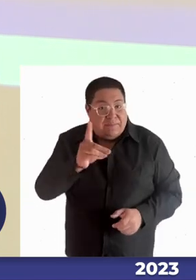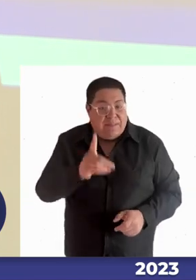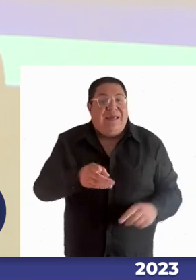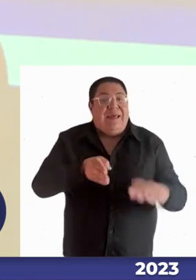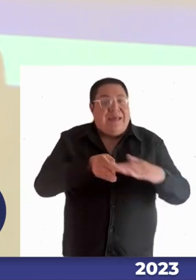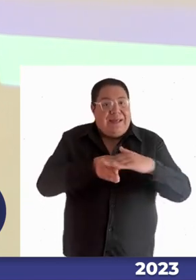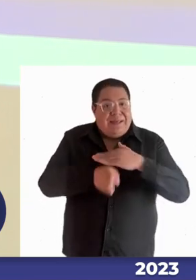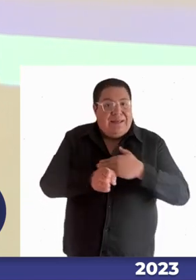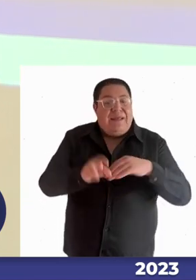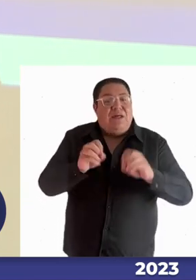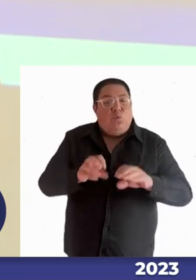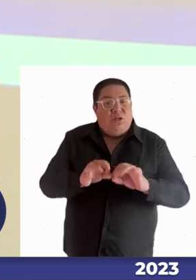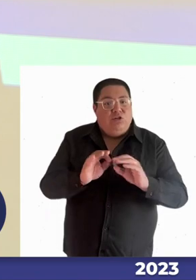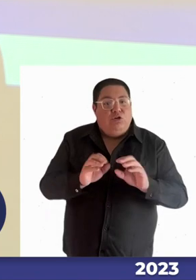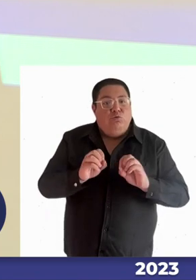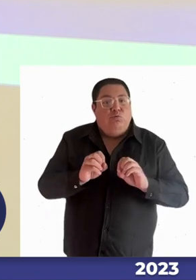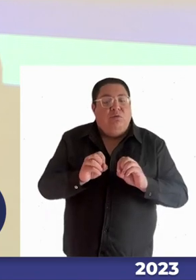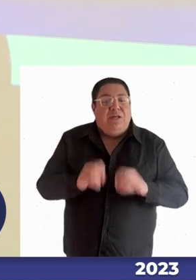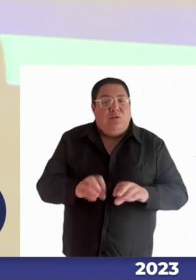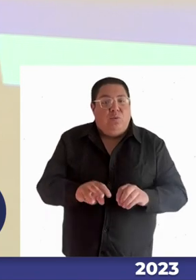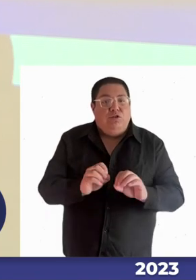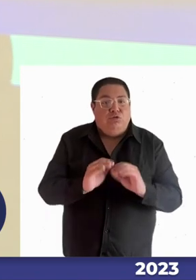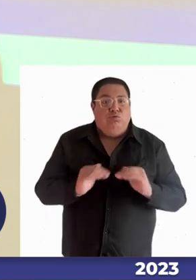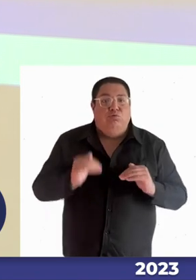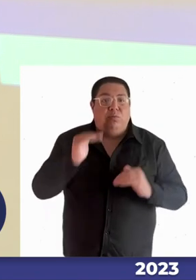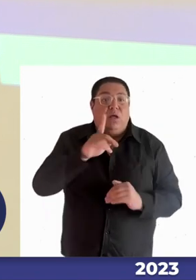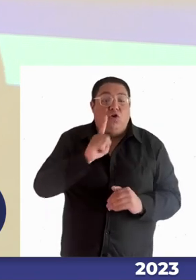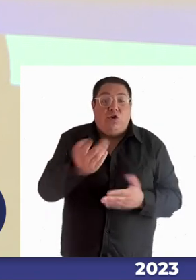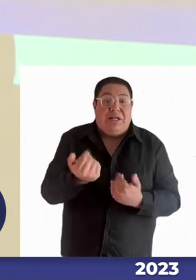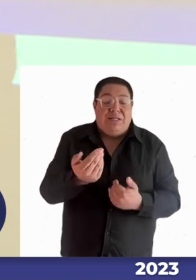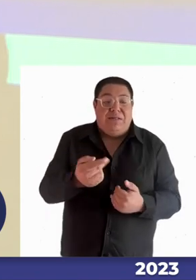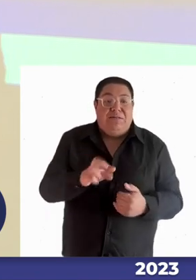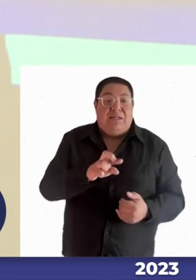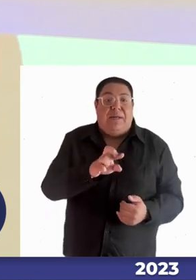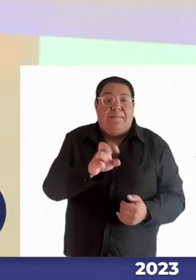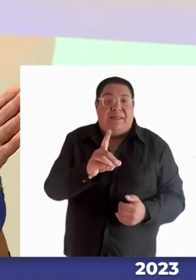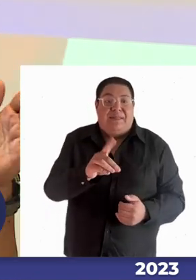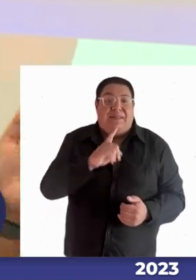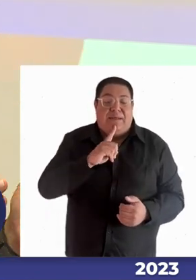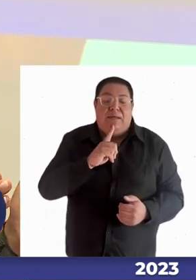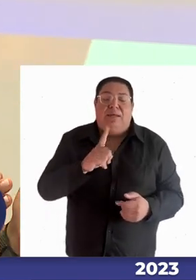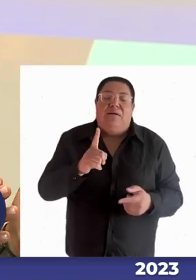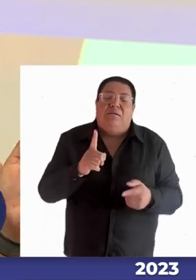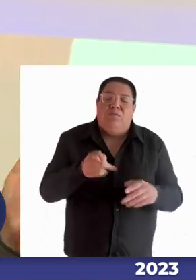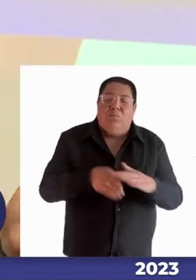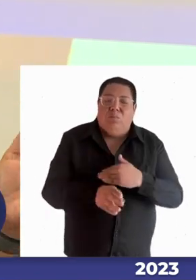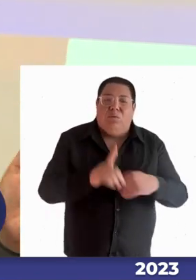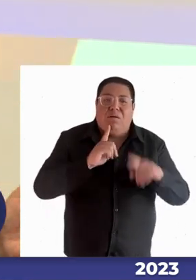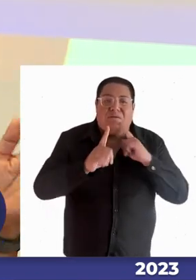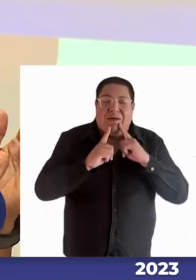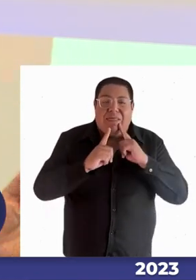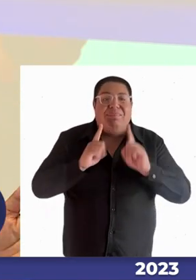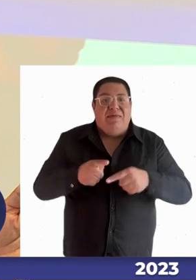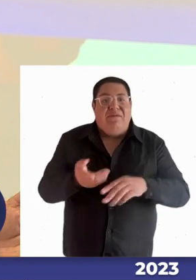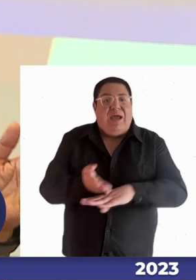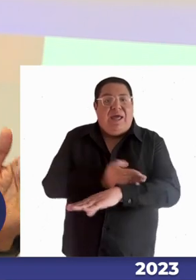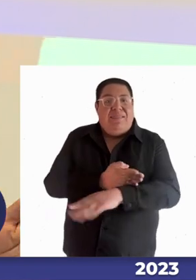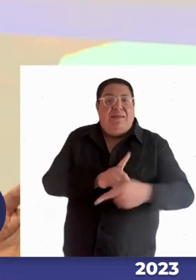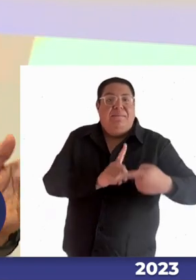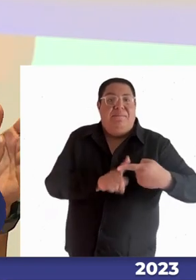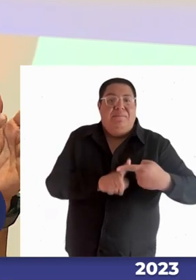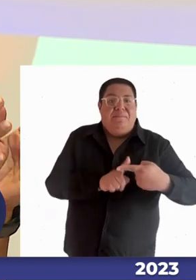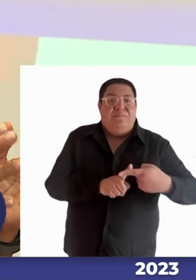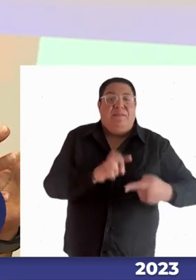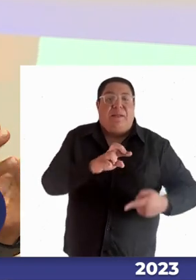superior sin necesariamente rendir la prueba de acceso pero para eso tiene que haber participado en el programa PASE de